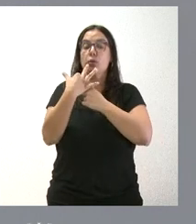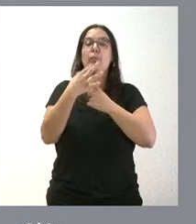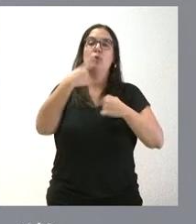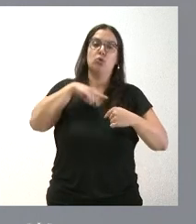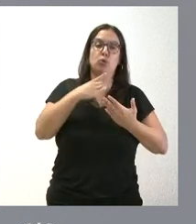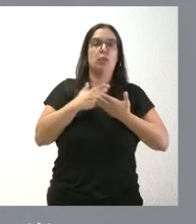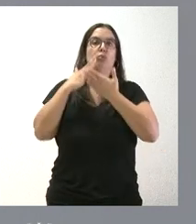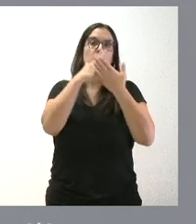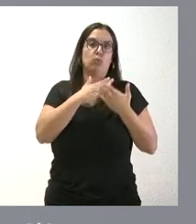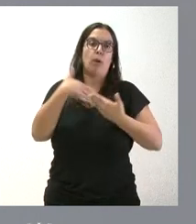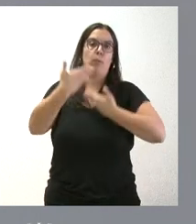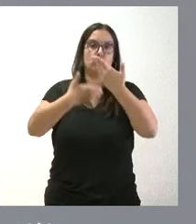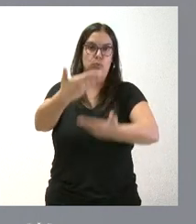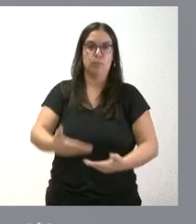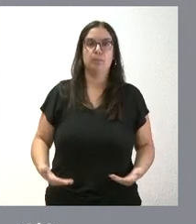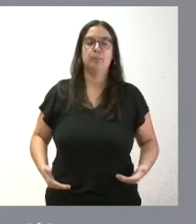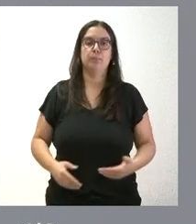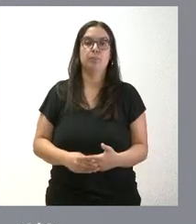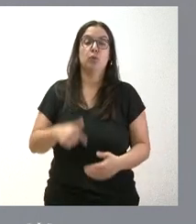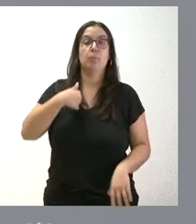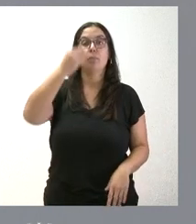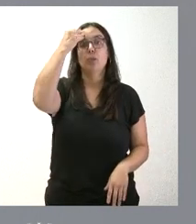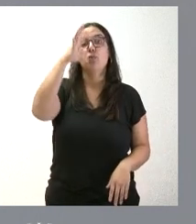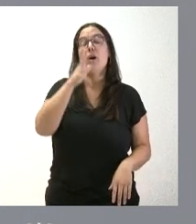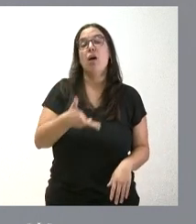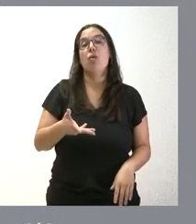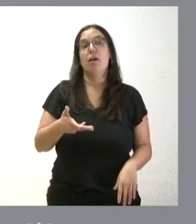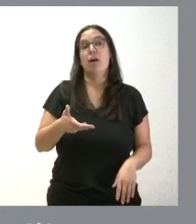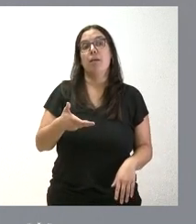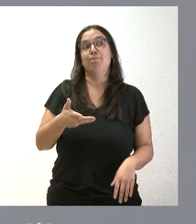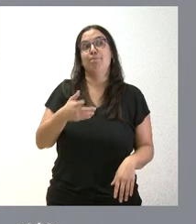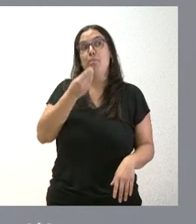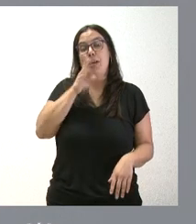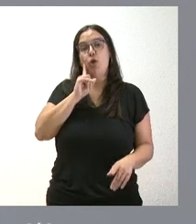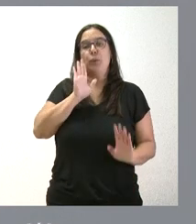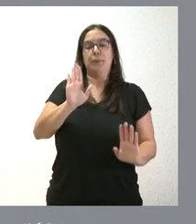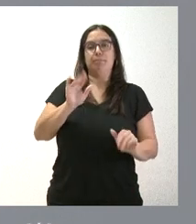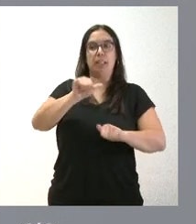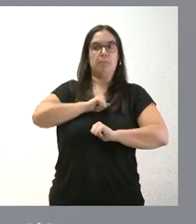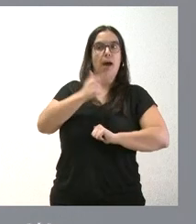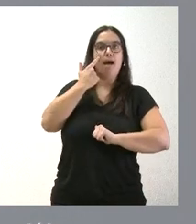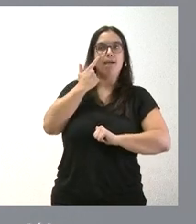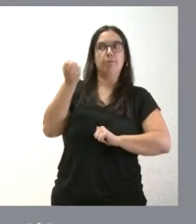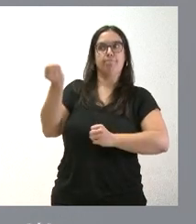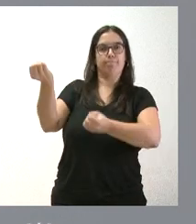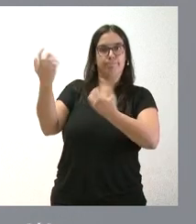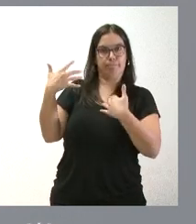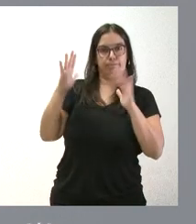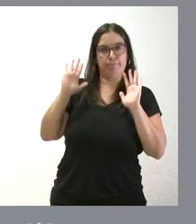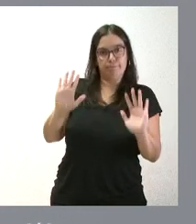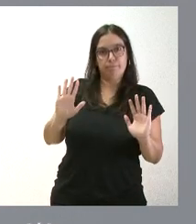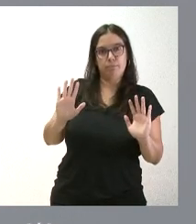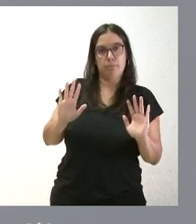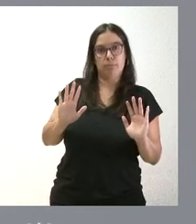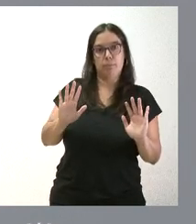en función de cada uno de los casos. Yo creo que ahora parece prudente esperar a tener una información si es